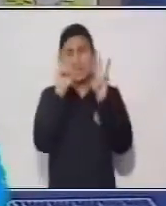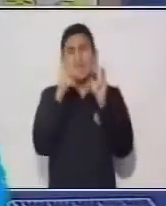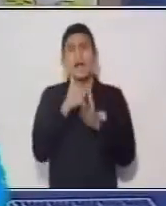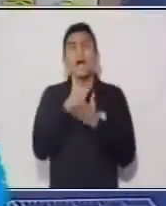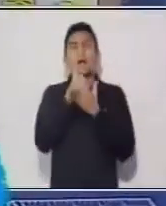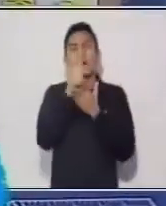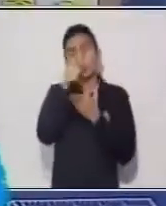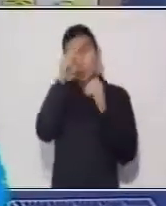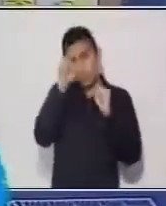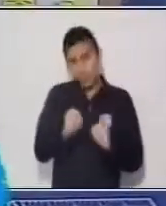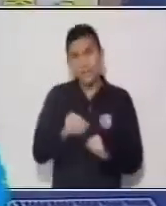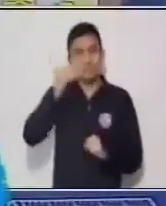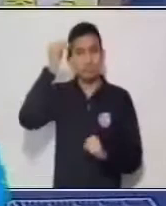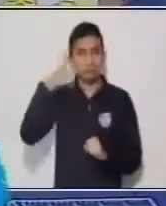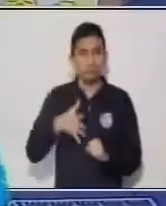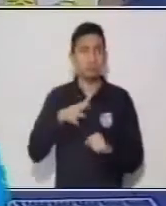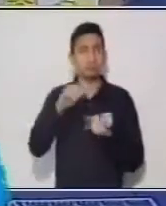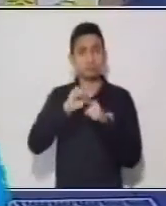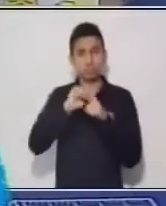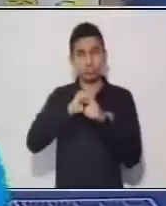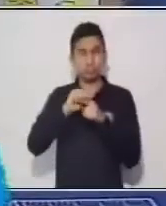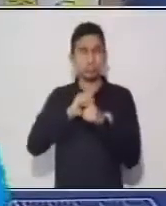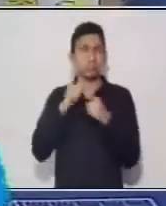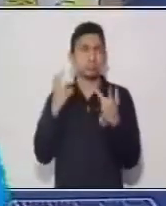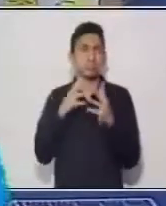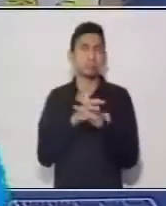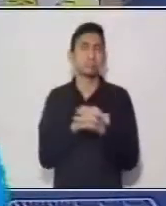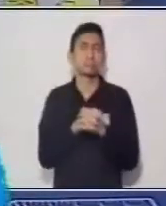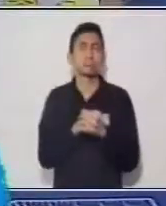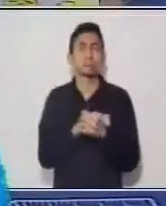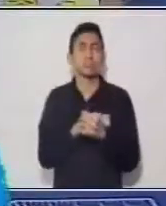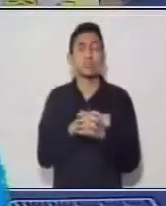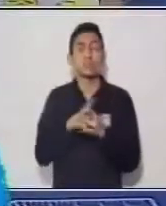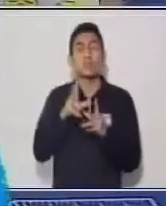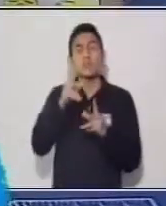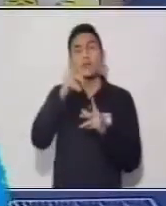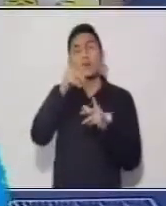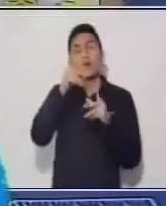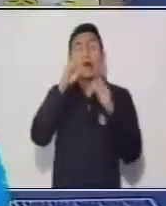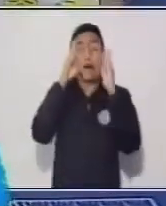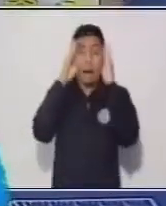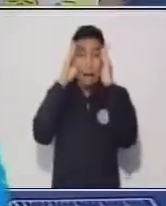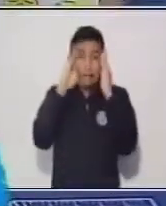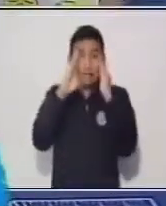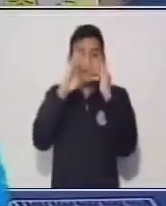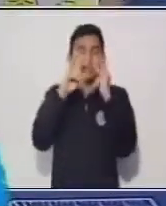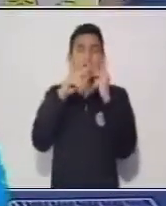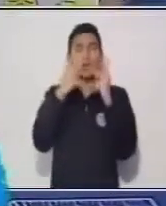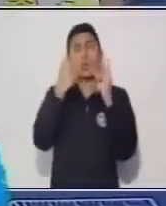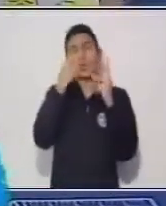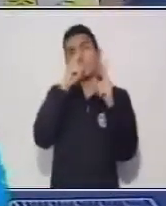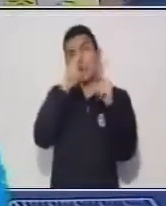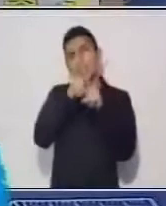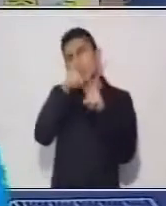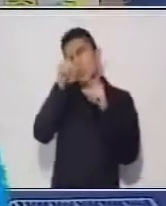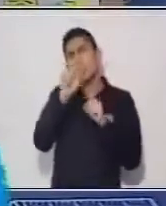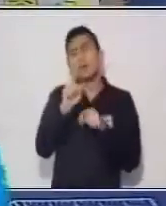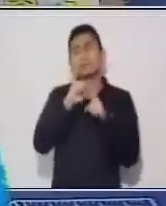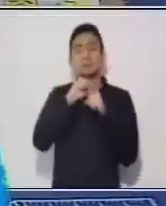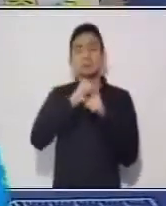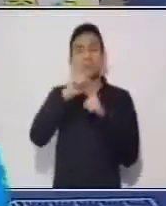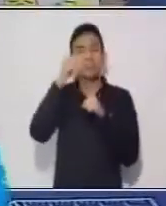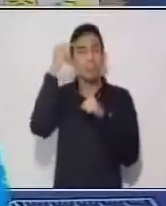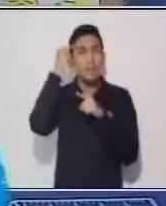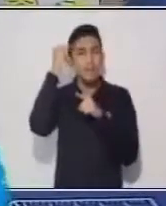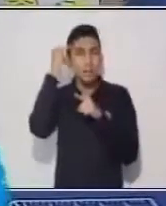a ejercitar habilidades y destrezas como la atención, la memoria, el